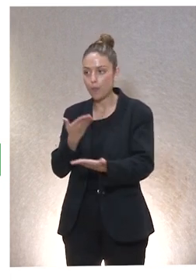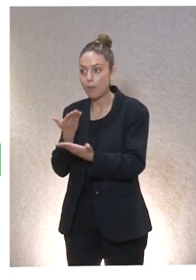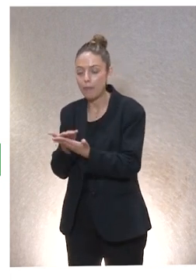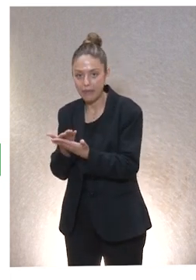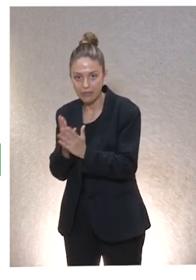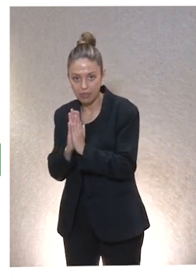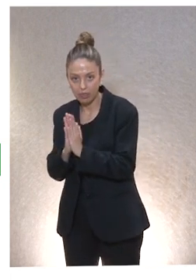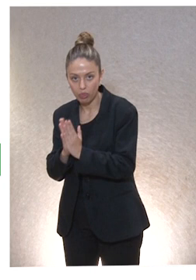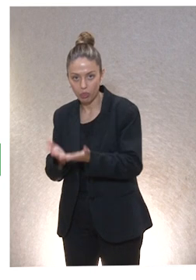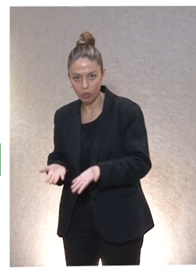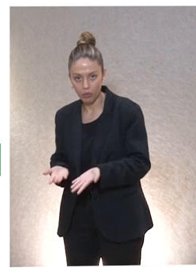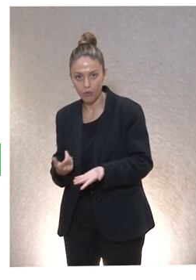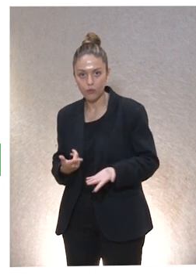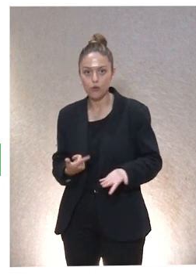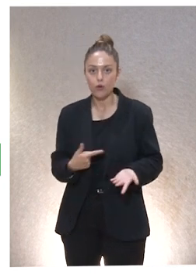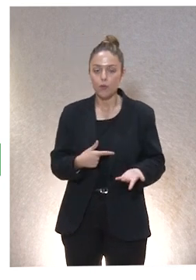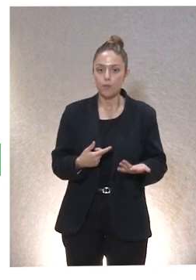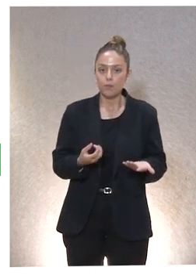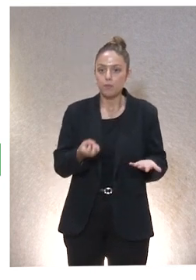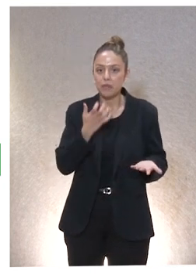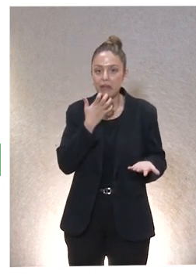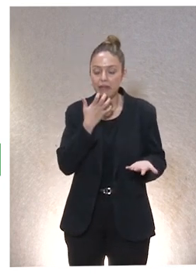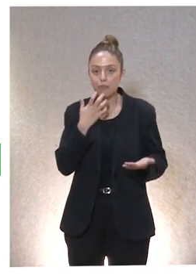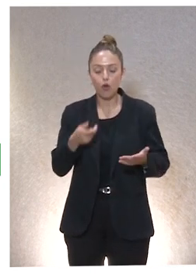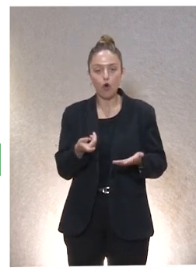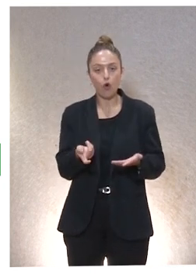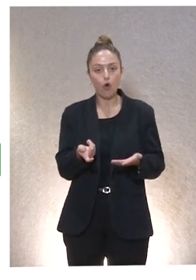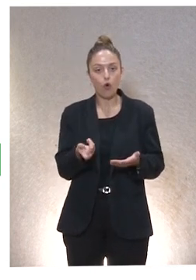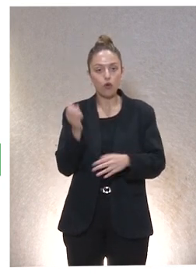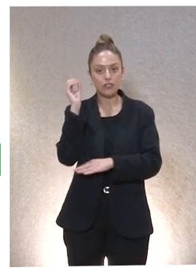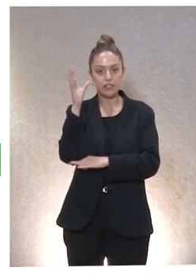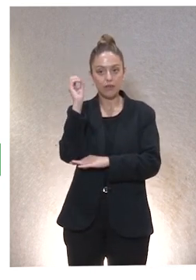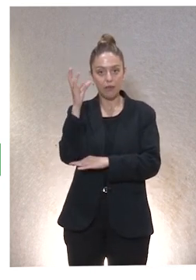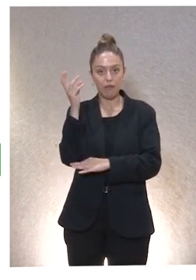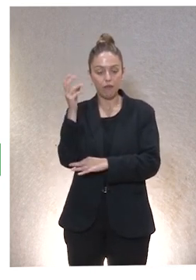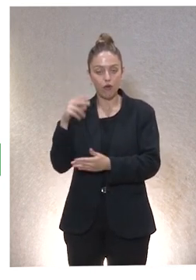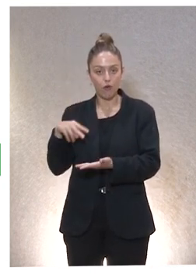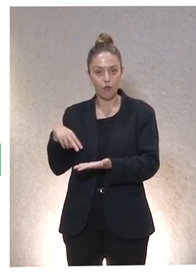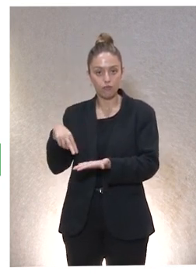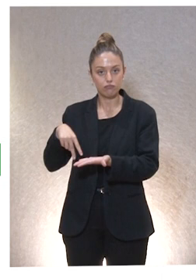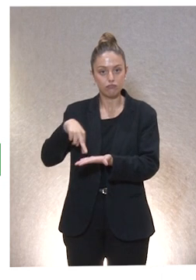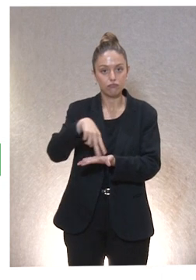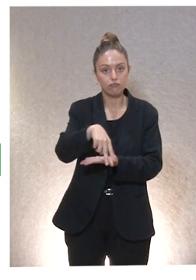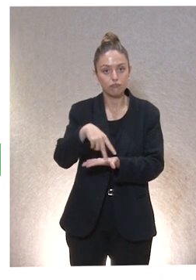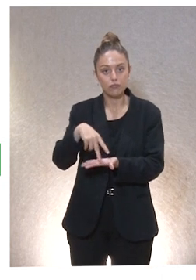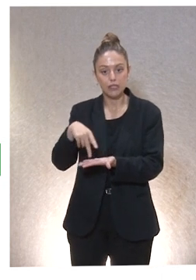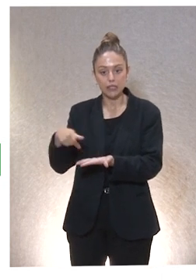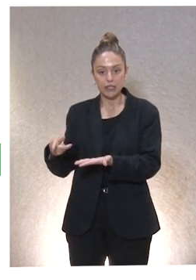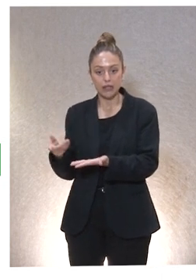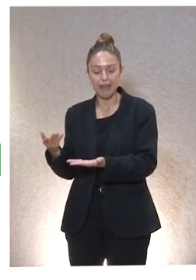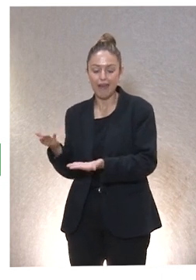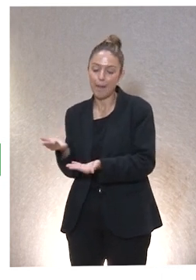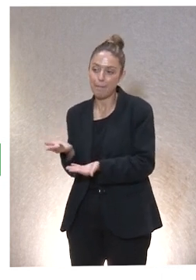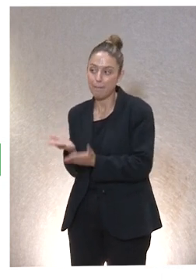ejemplo de pasar la calle. Pues hay una calle que no tiene semáforos y que uno no tiene agilidad para pasarla y pide ayuda a otro más ágil.